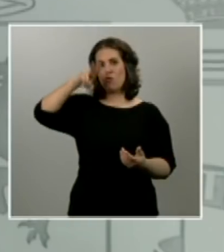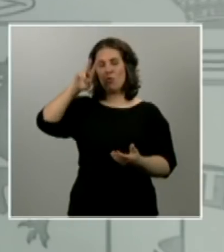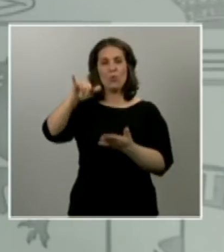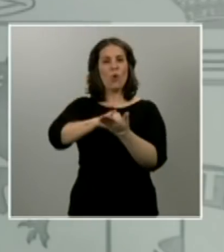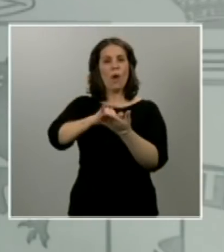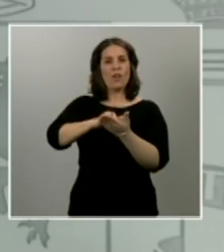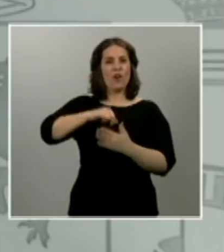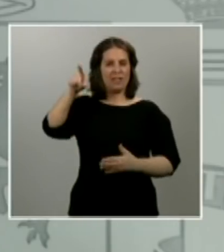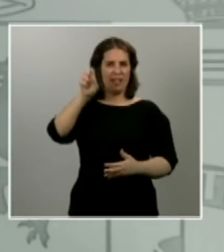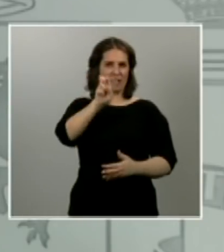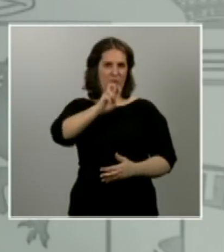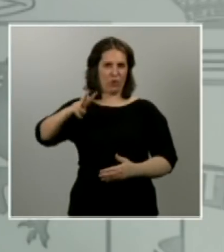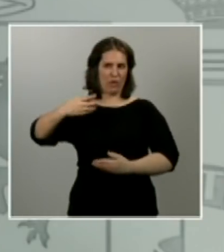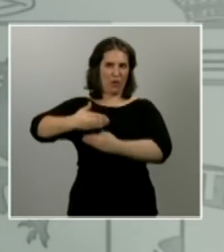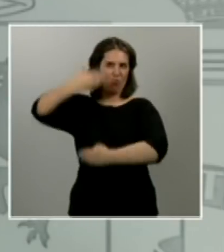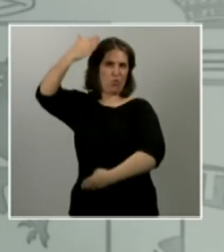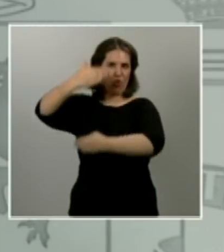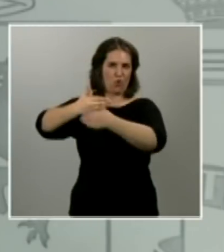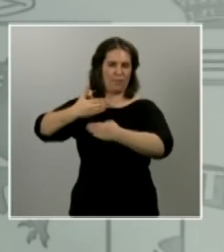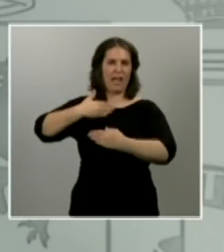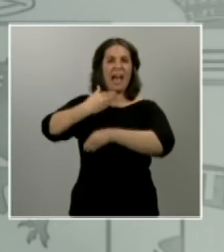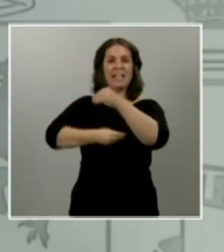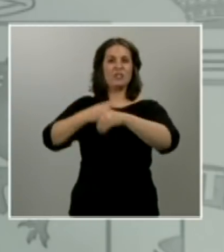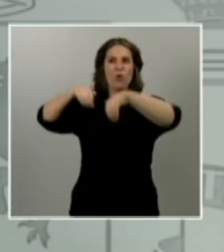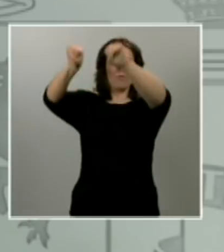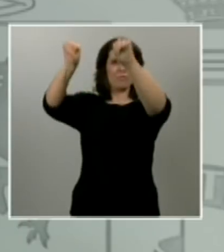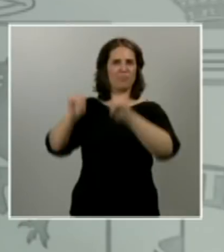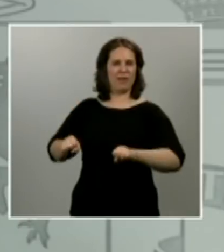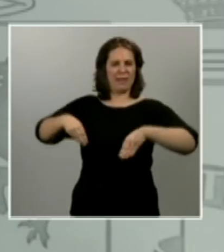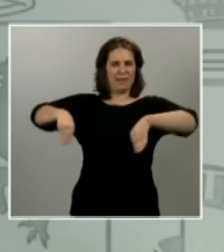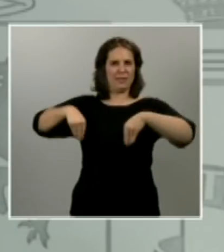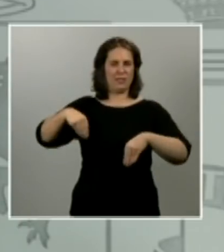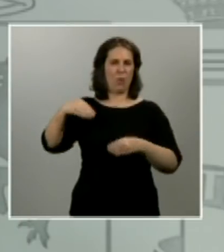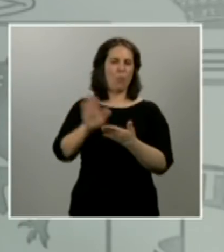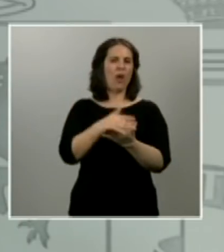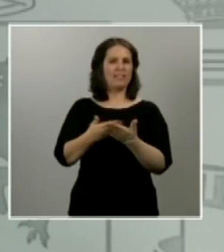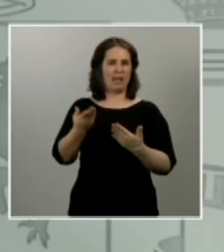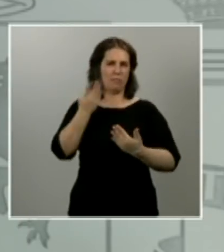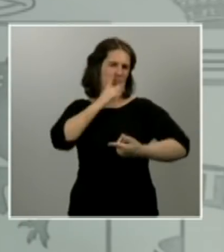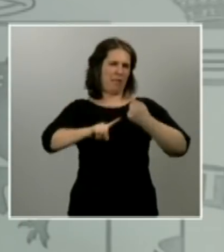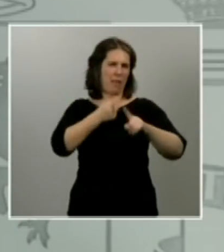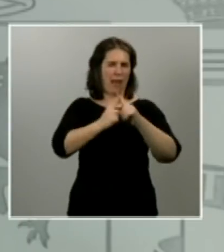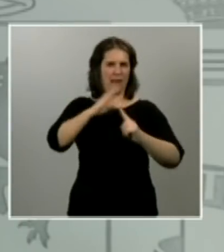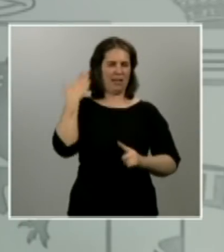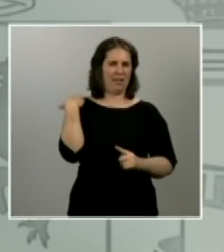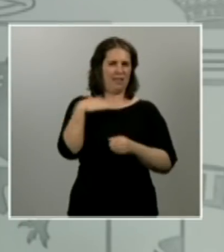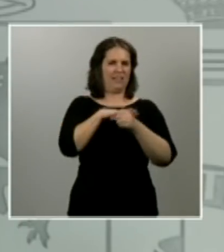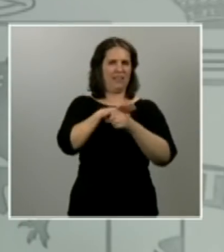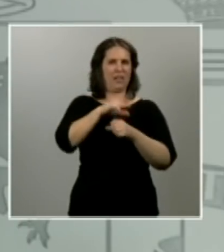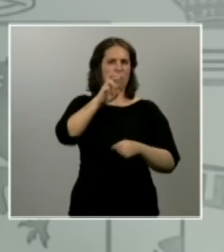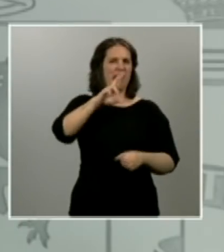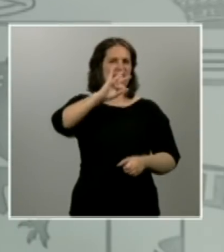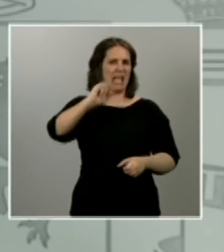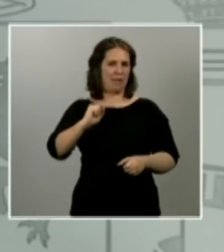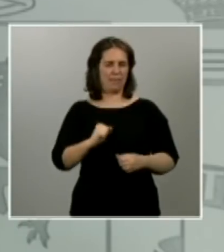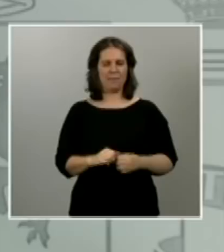cuelga un tapiz con unos versos del poeta medieval persa Saadi y en ellos nos recuerda, si me permitís esta